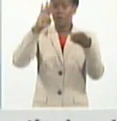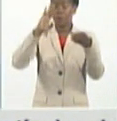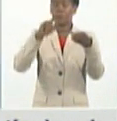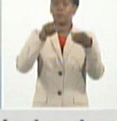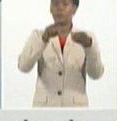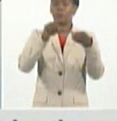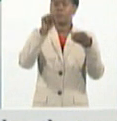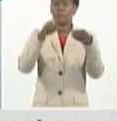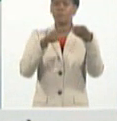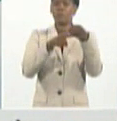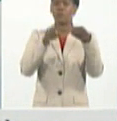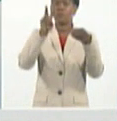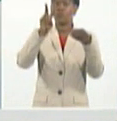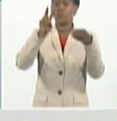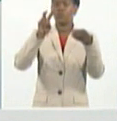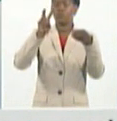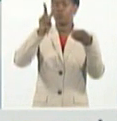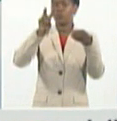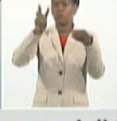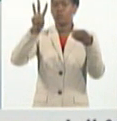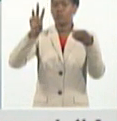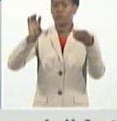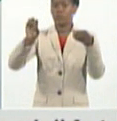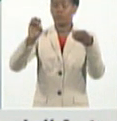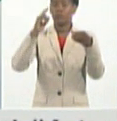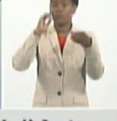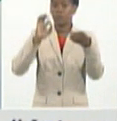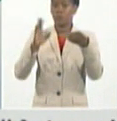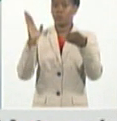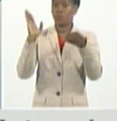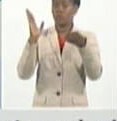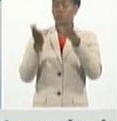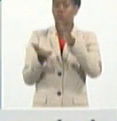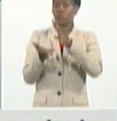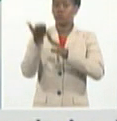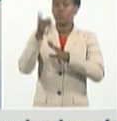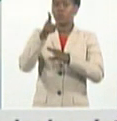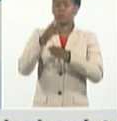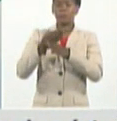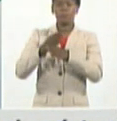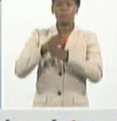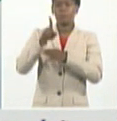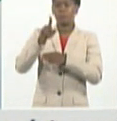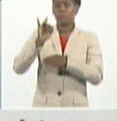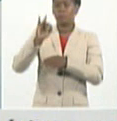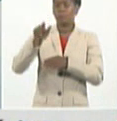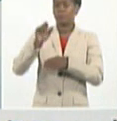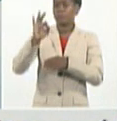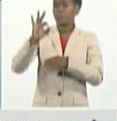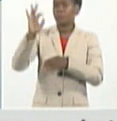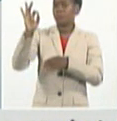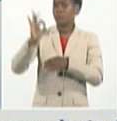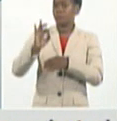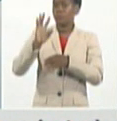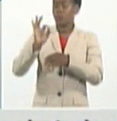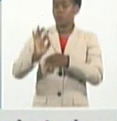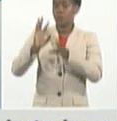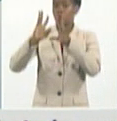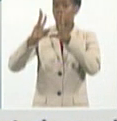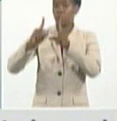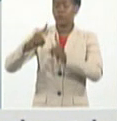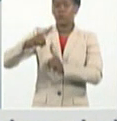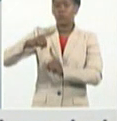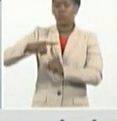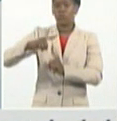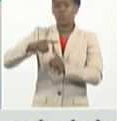,230, que es el 17,8% de todos los diagnosticados